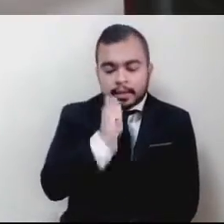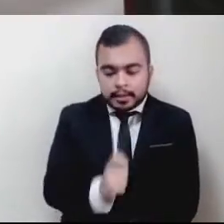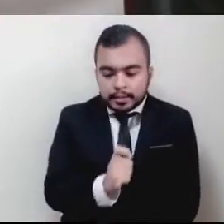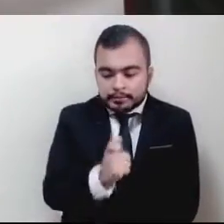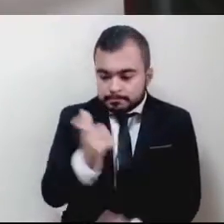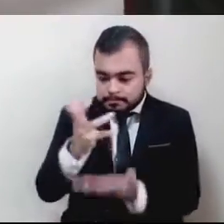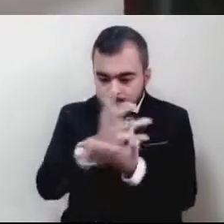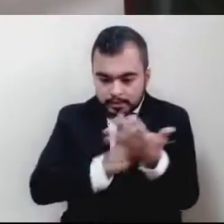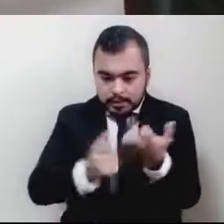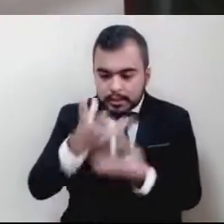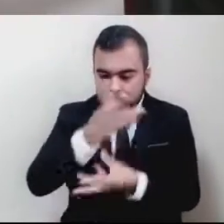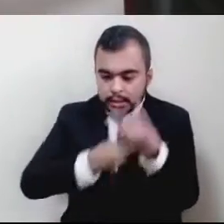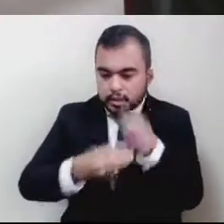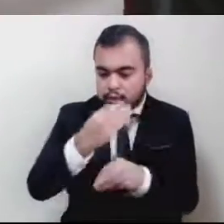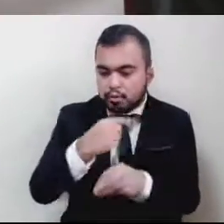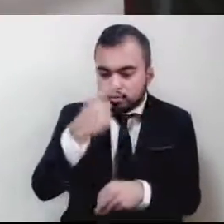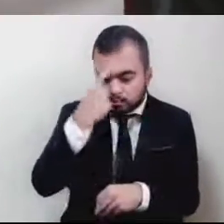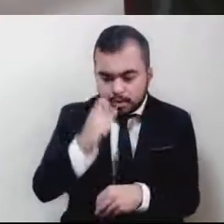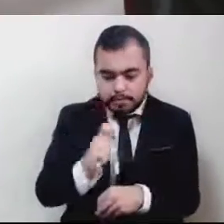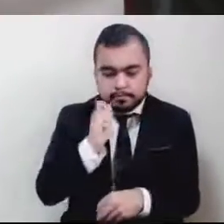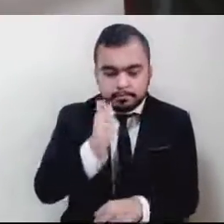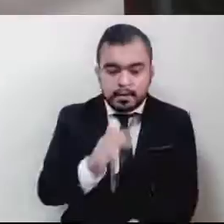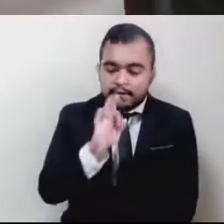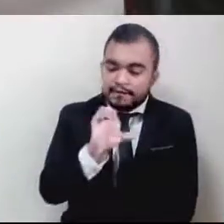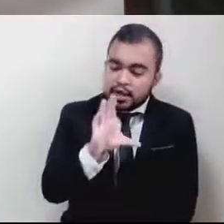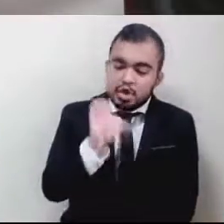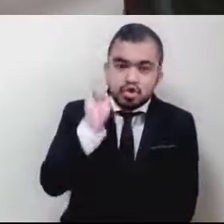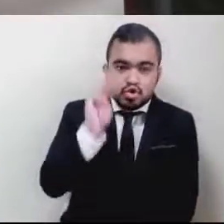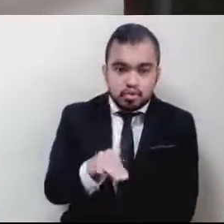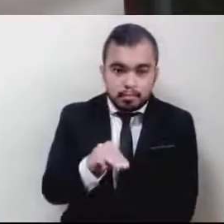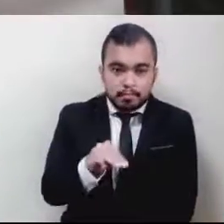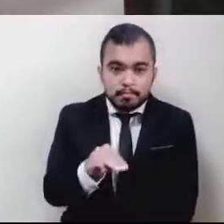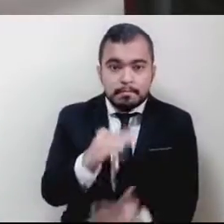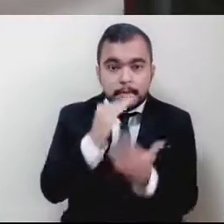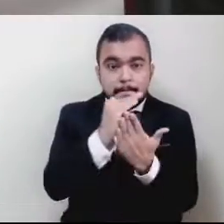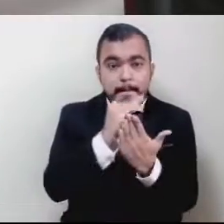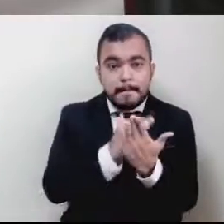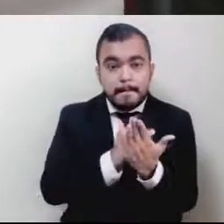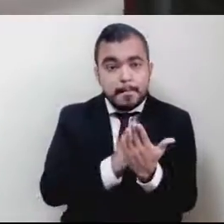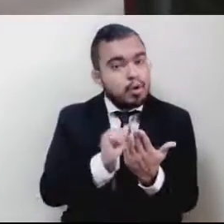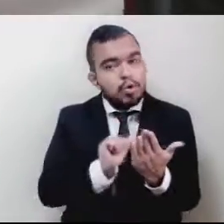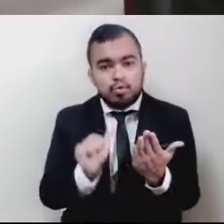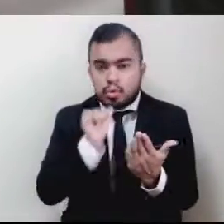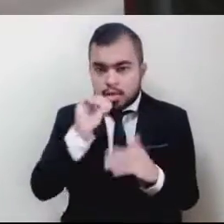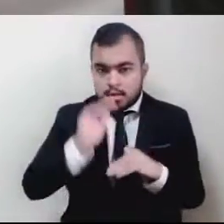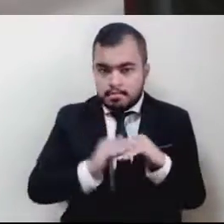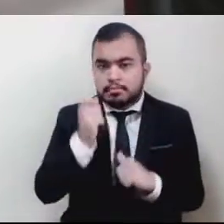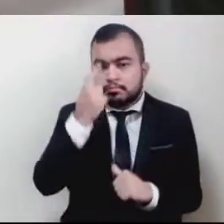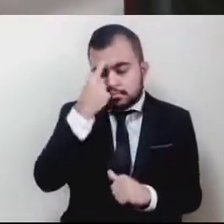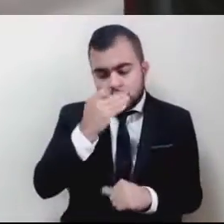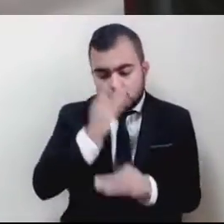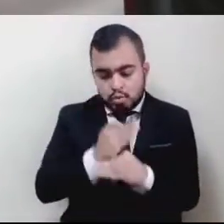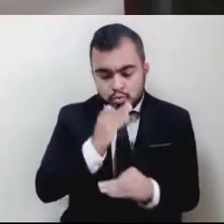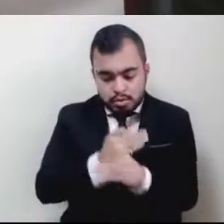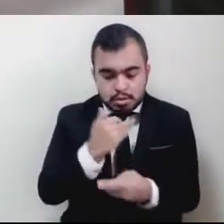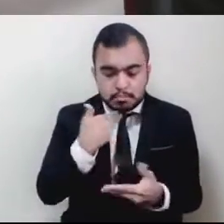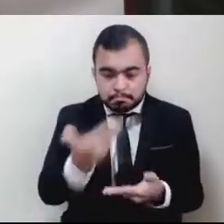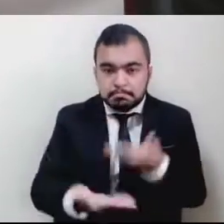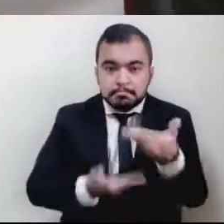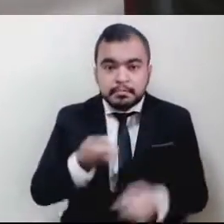Municipal, FEFOM. Sin otro particular, hago propicia a la ocasión para enviarle un cordial saludo.